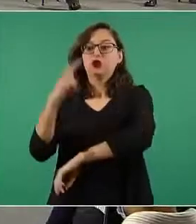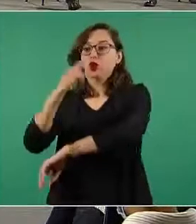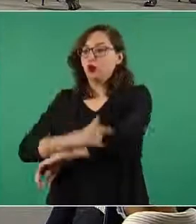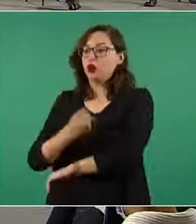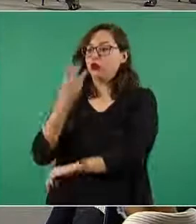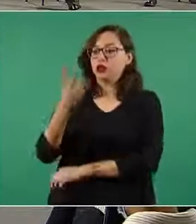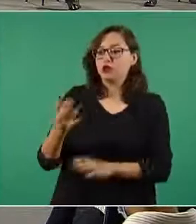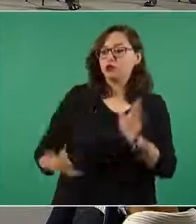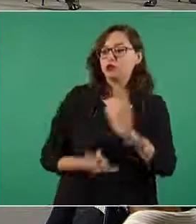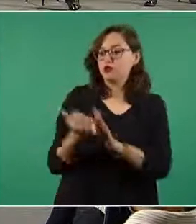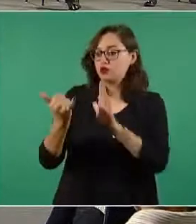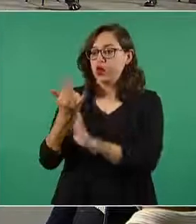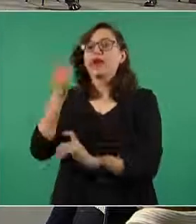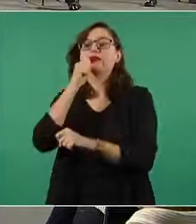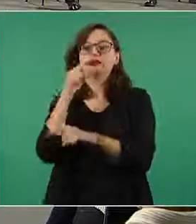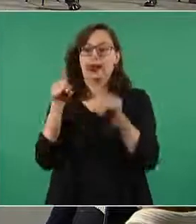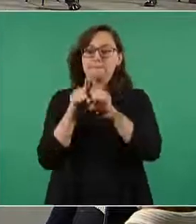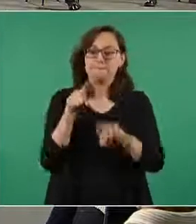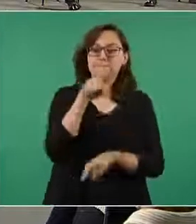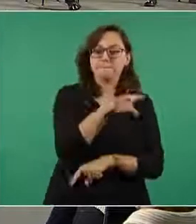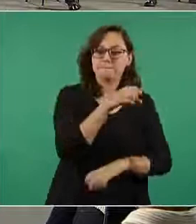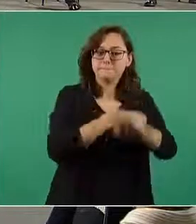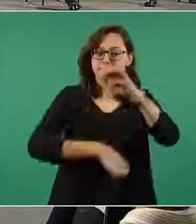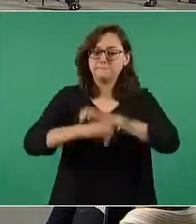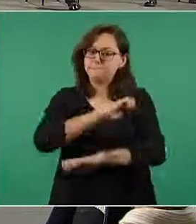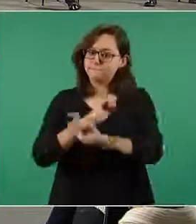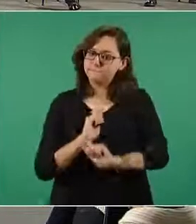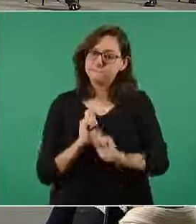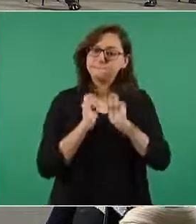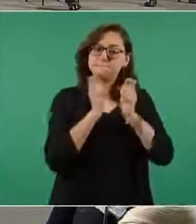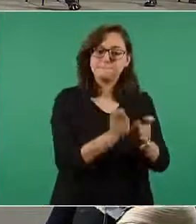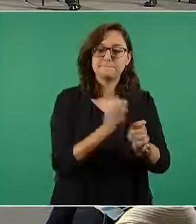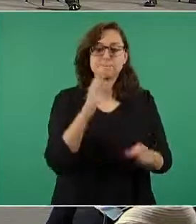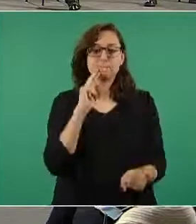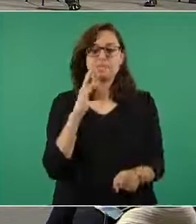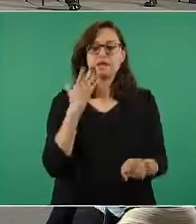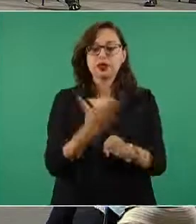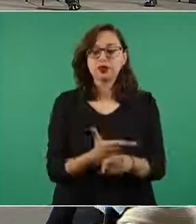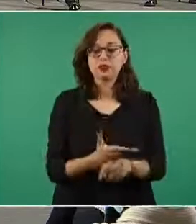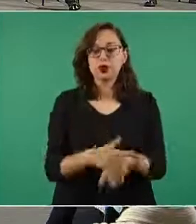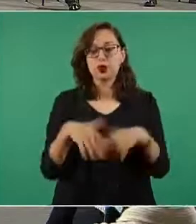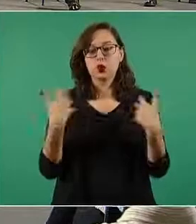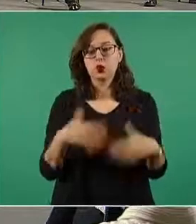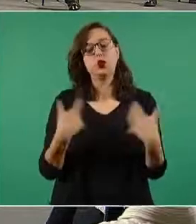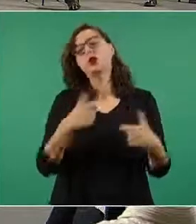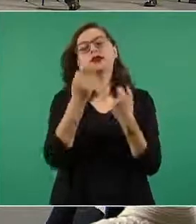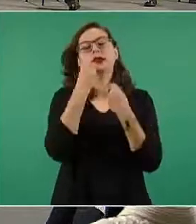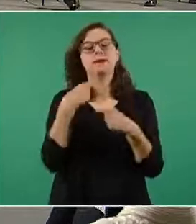que eso va a ser algo también excepcional